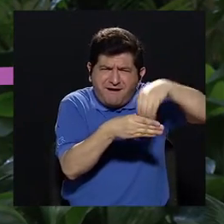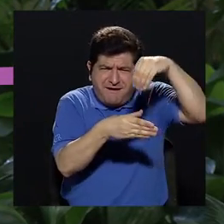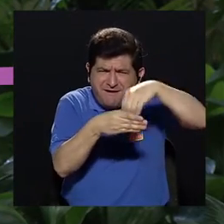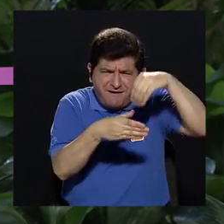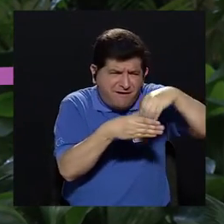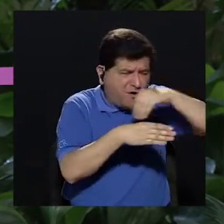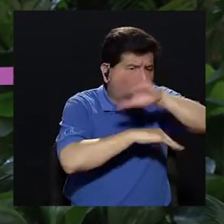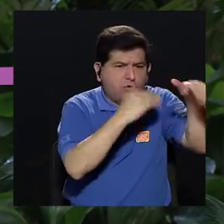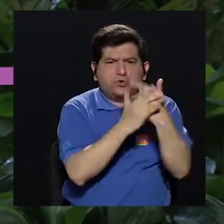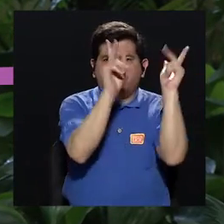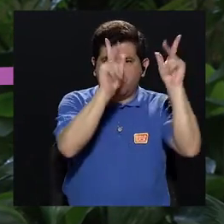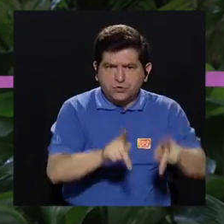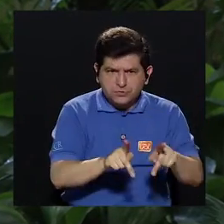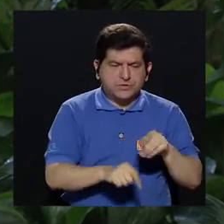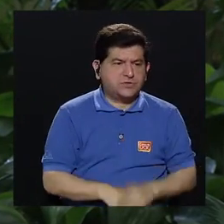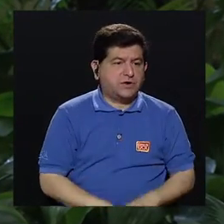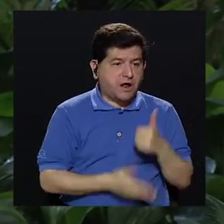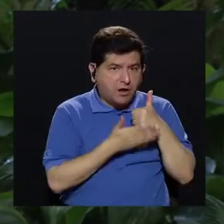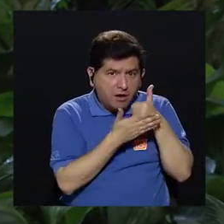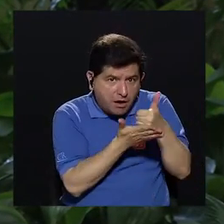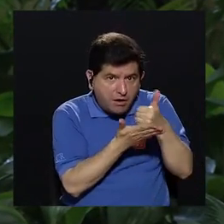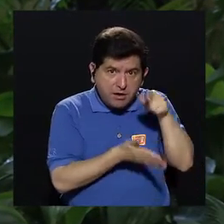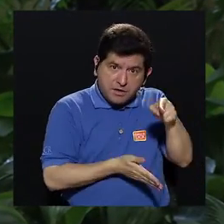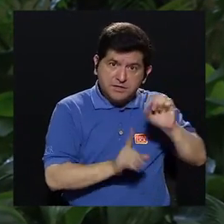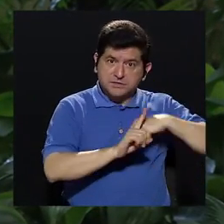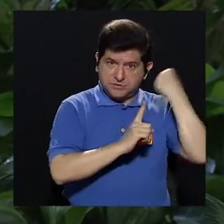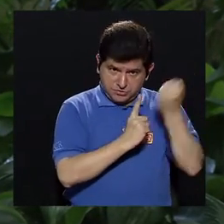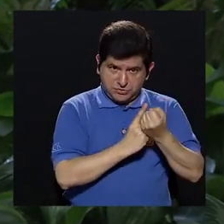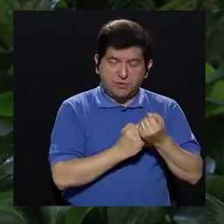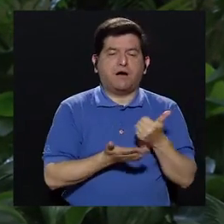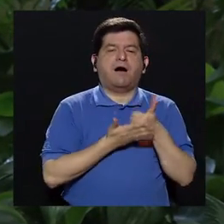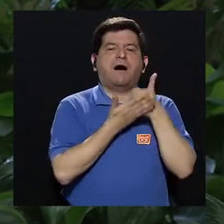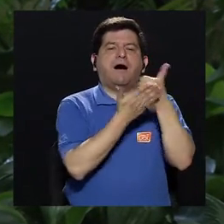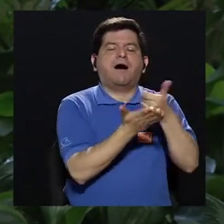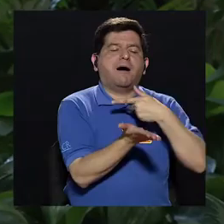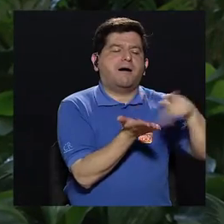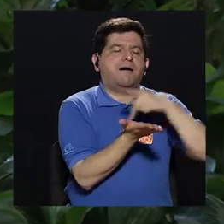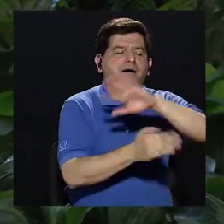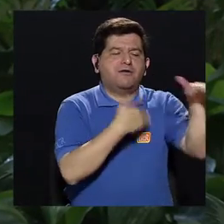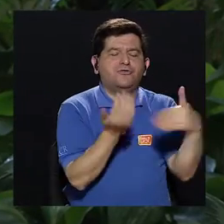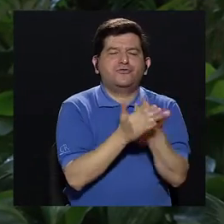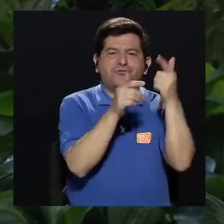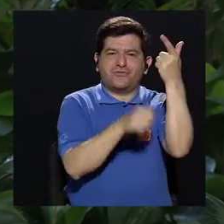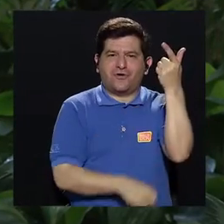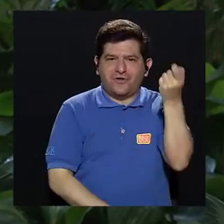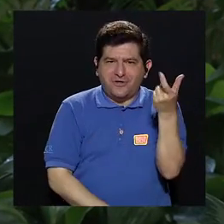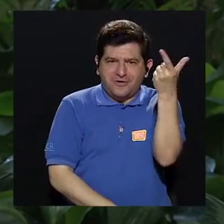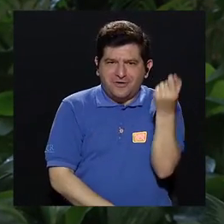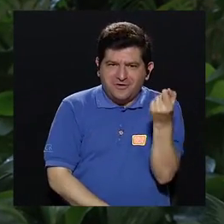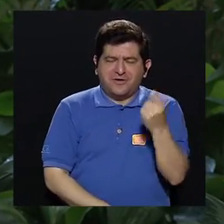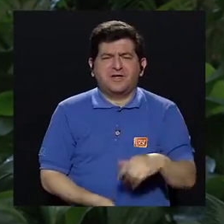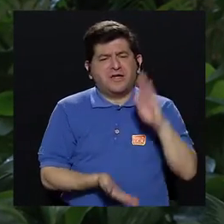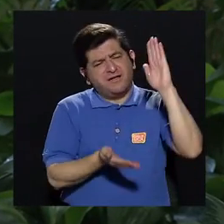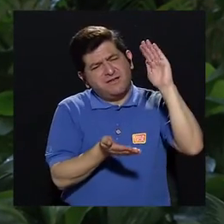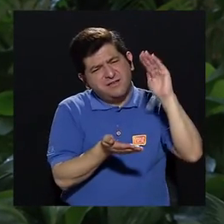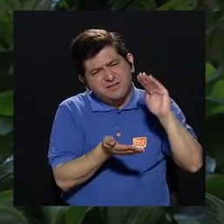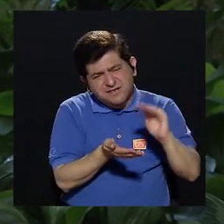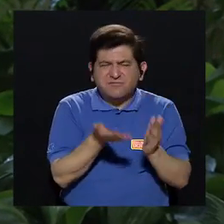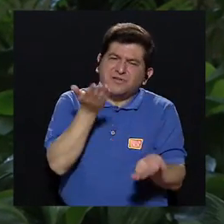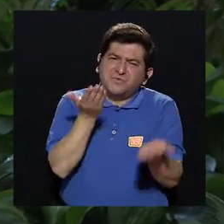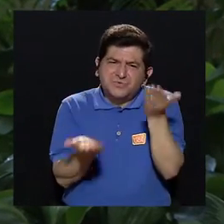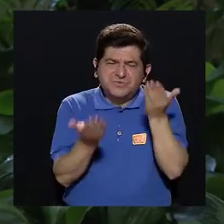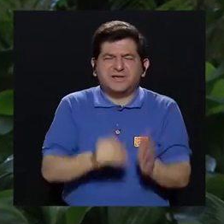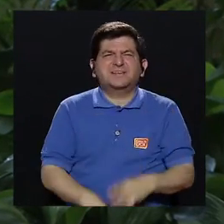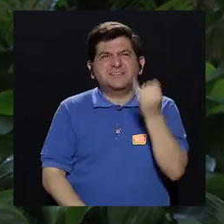están teniendo todas las personas que están aportando a él, entonces sirve para pagar todas las pensiones y se reduce un poco